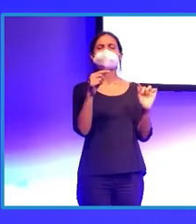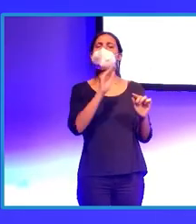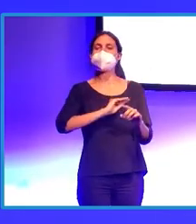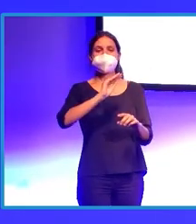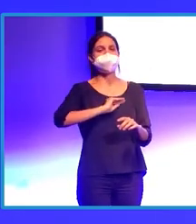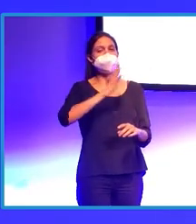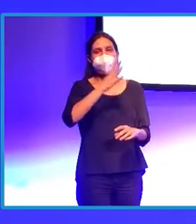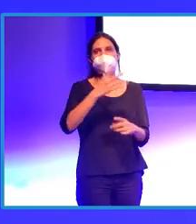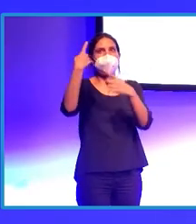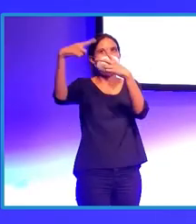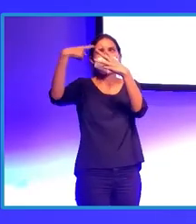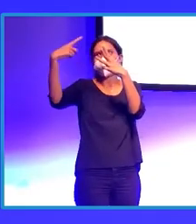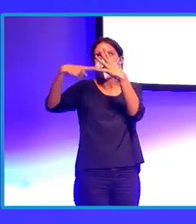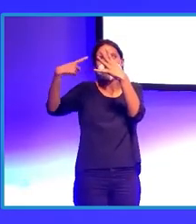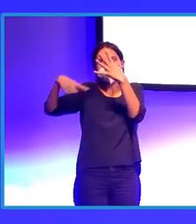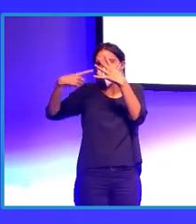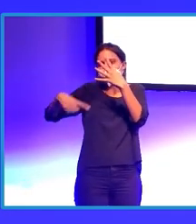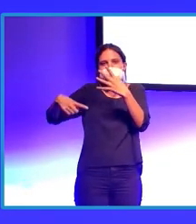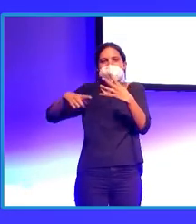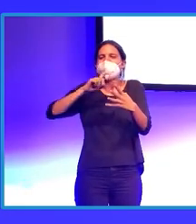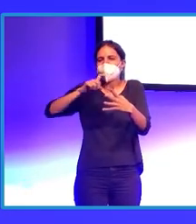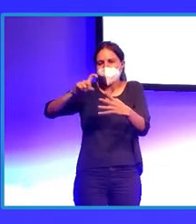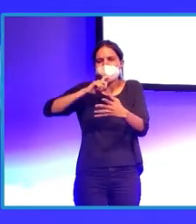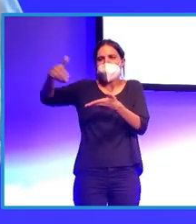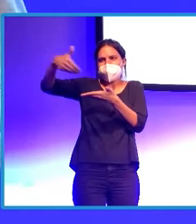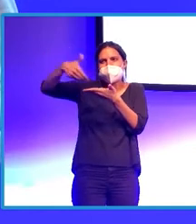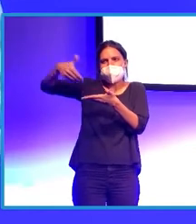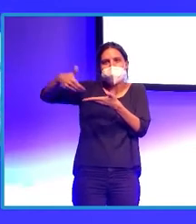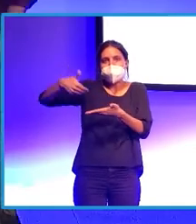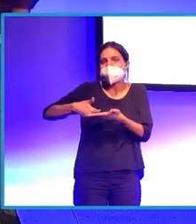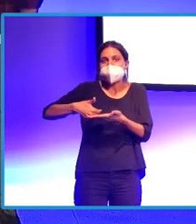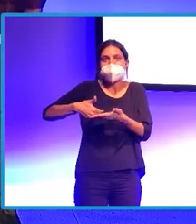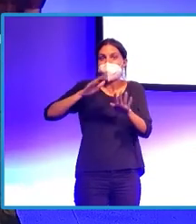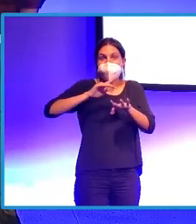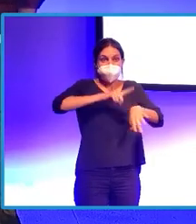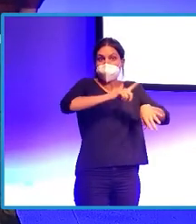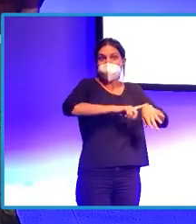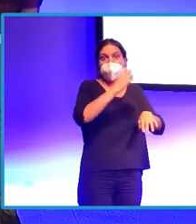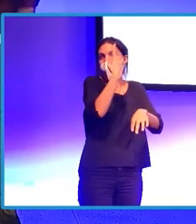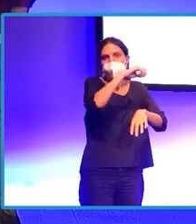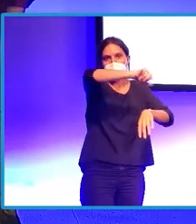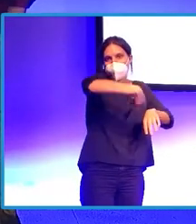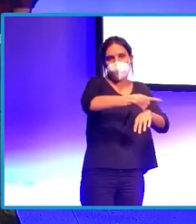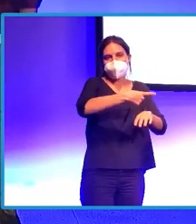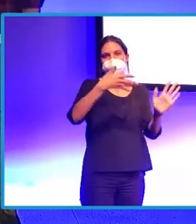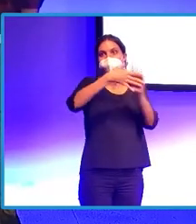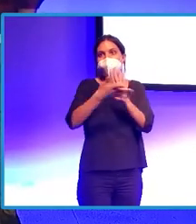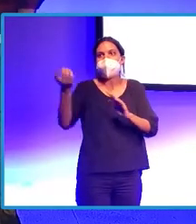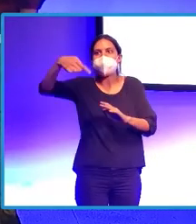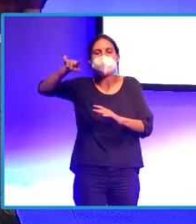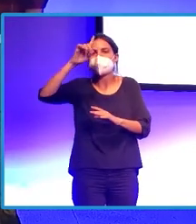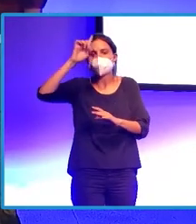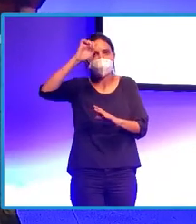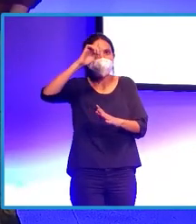hacer en una hora. Entonces, claro, no entienden el proceso que hay para llegar a este resultado. No lo